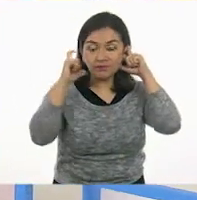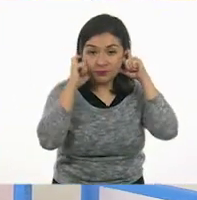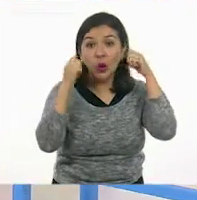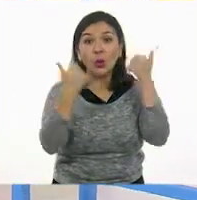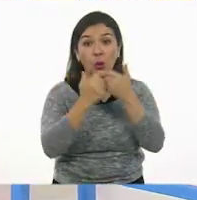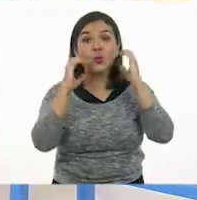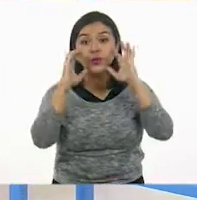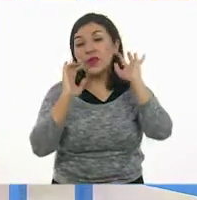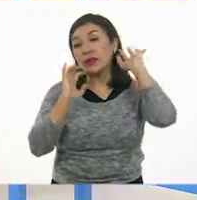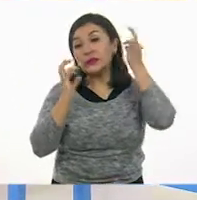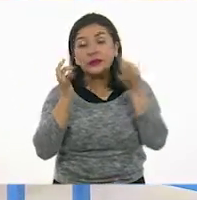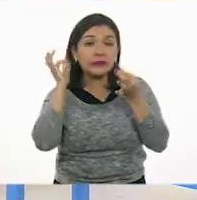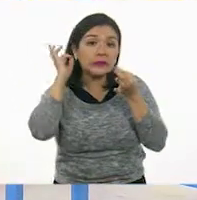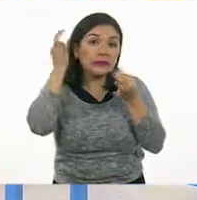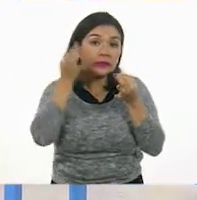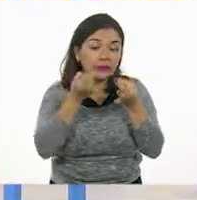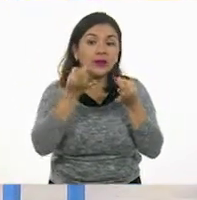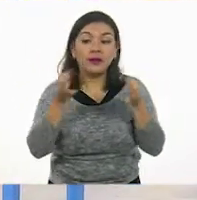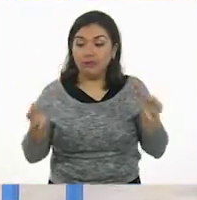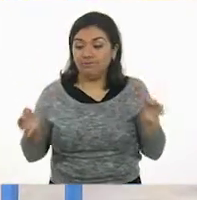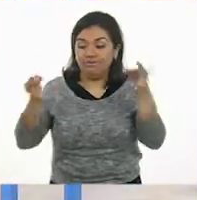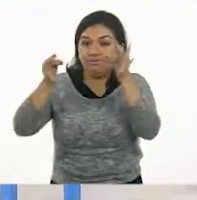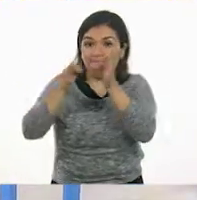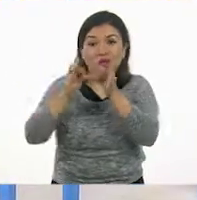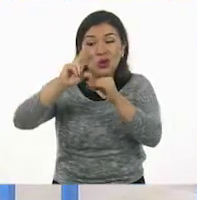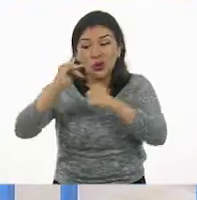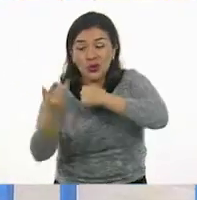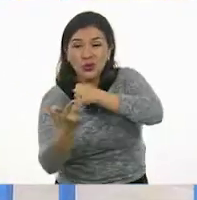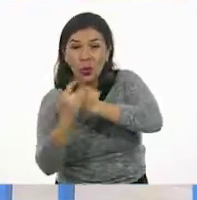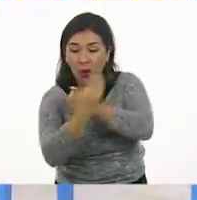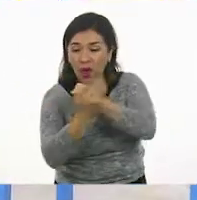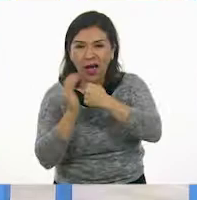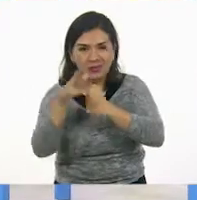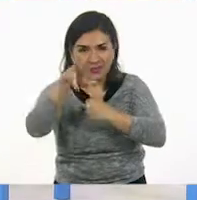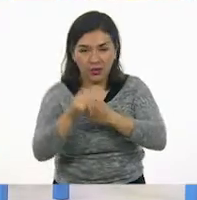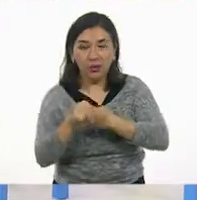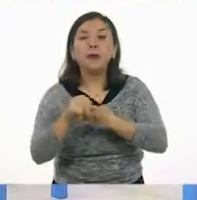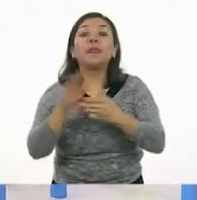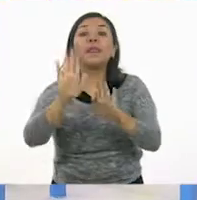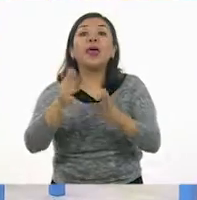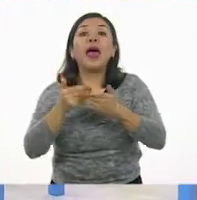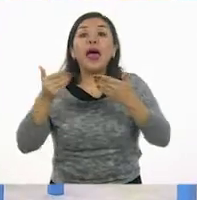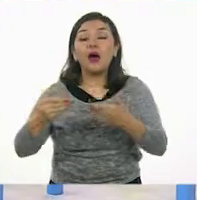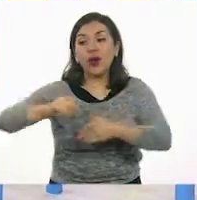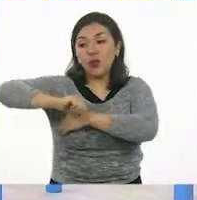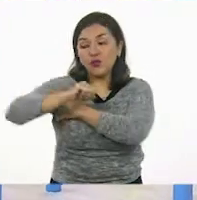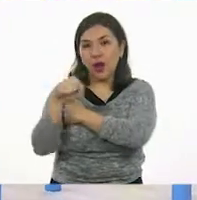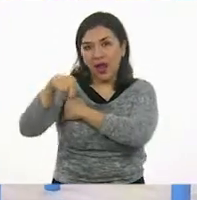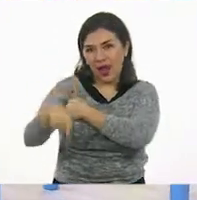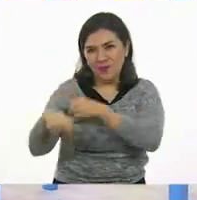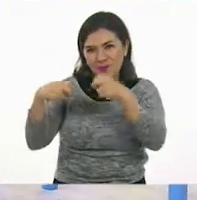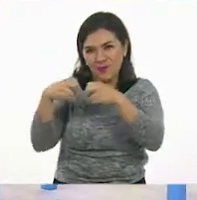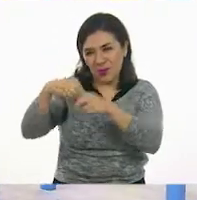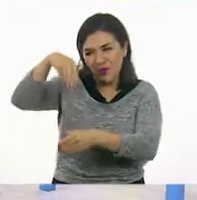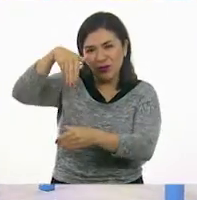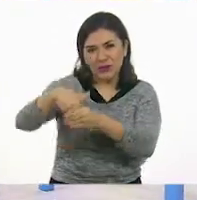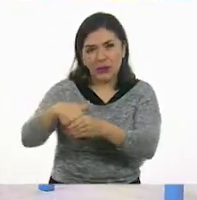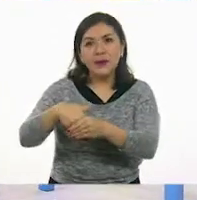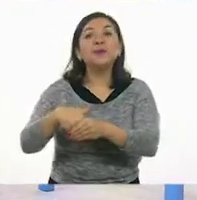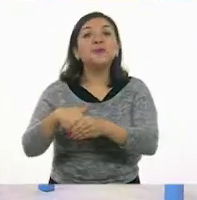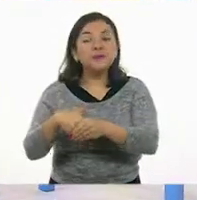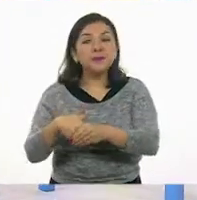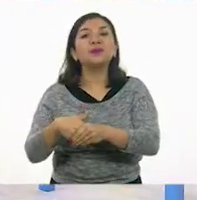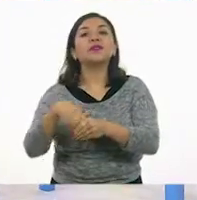hago tomándolo de las agarraderas y con cuidado de no tocar la parte externa. Ahora lo guardo por aquí en esta bolsita